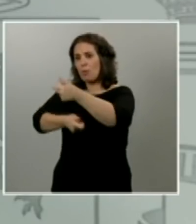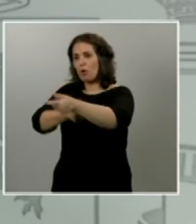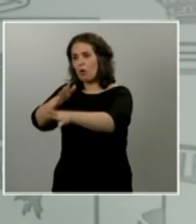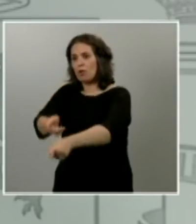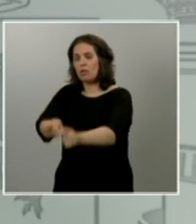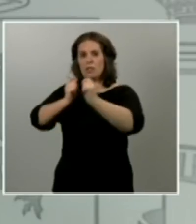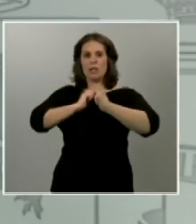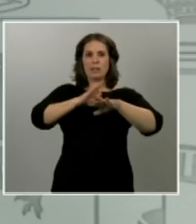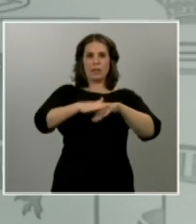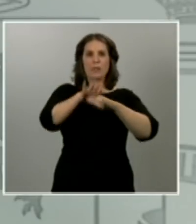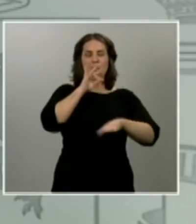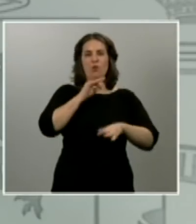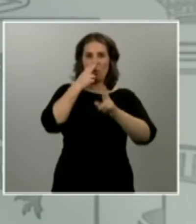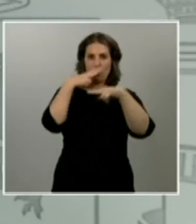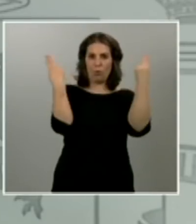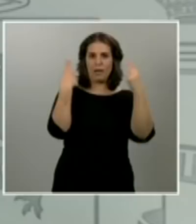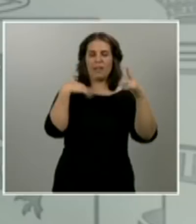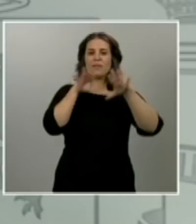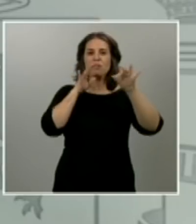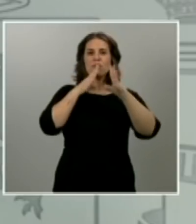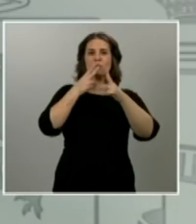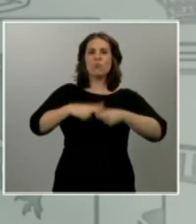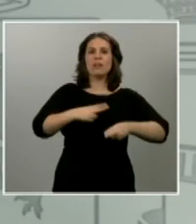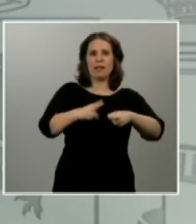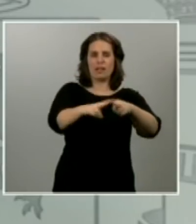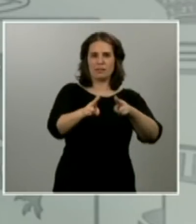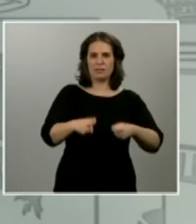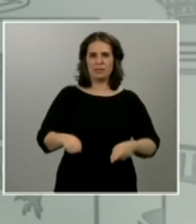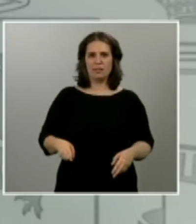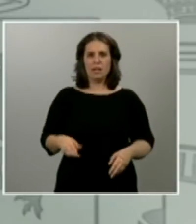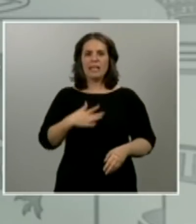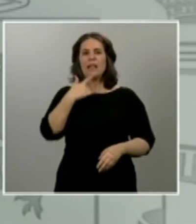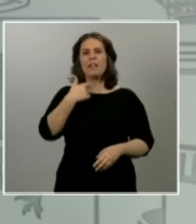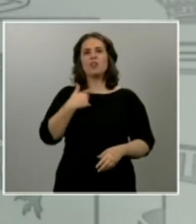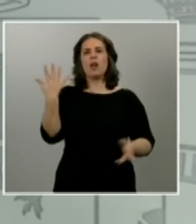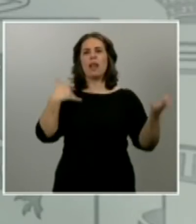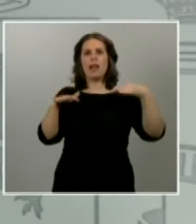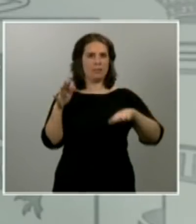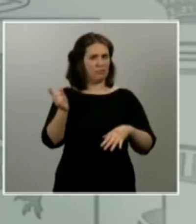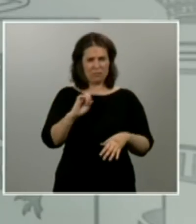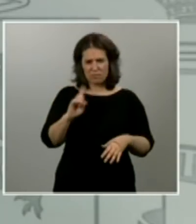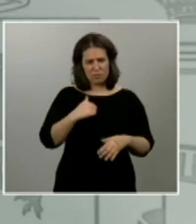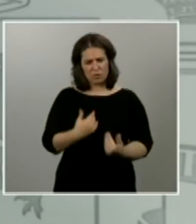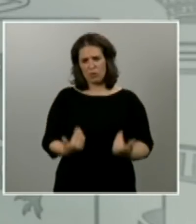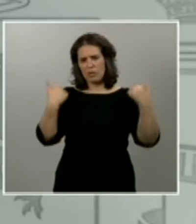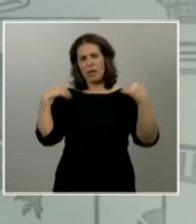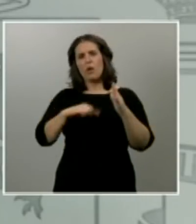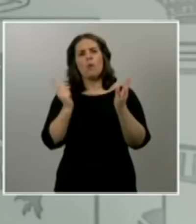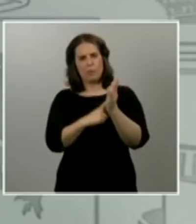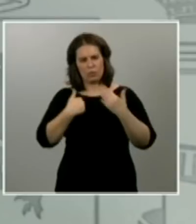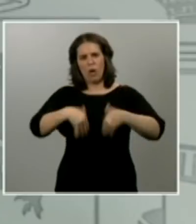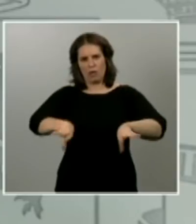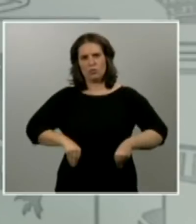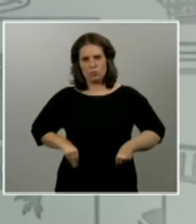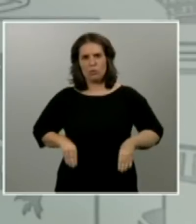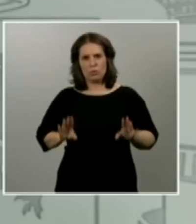las decisiones políticas y con esto no estoy poniendo ningún paño al contrario lo he dicho antes asumo todas las responsabilidades porque además estoy convencido